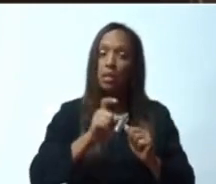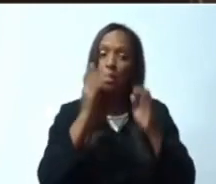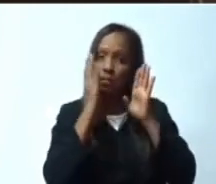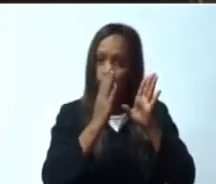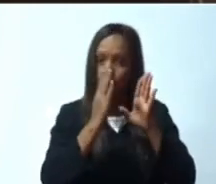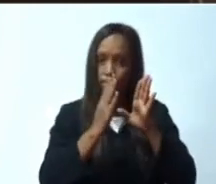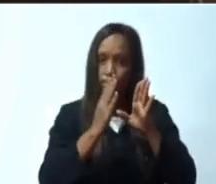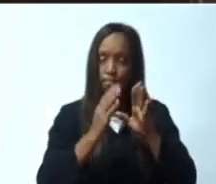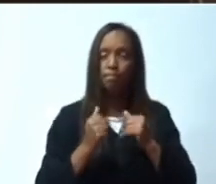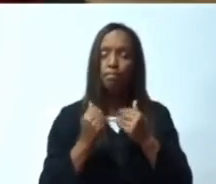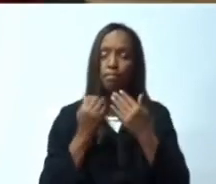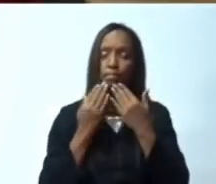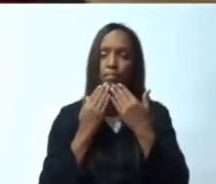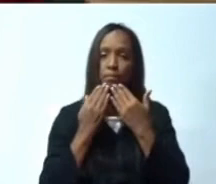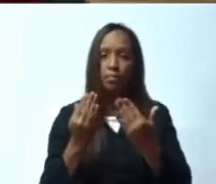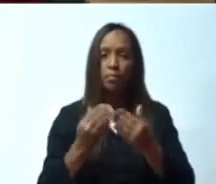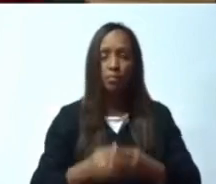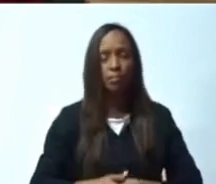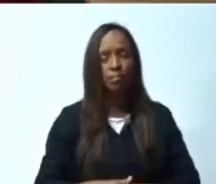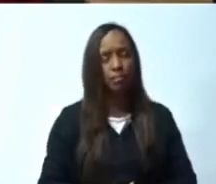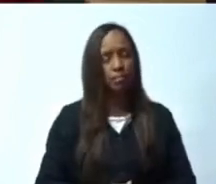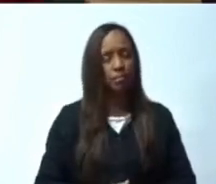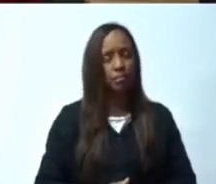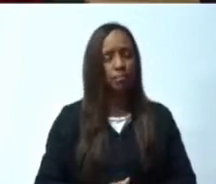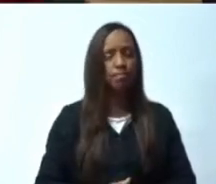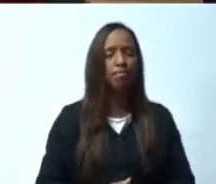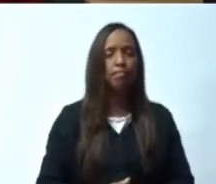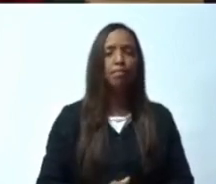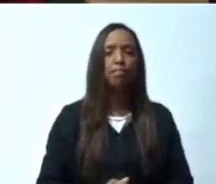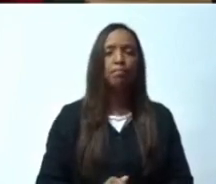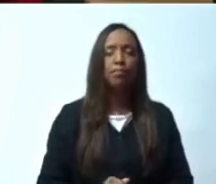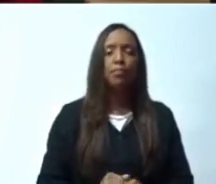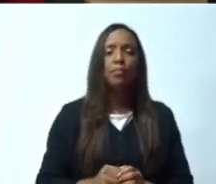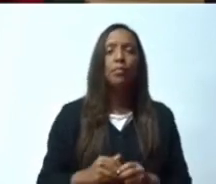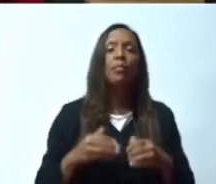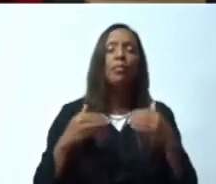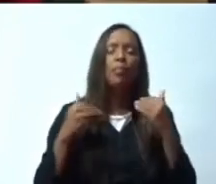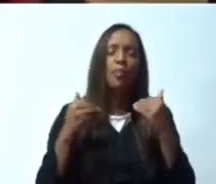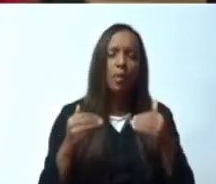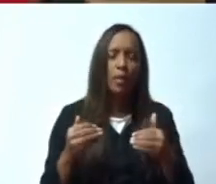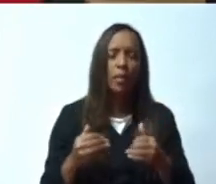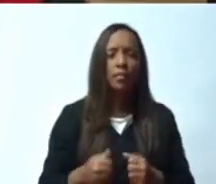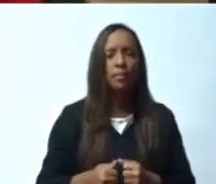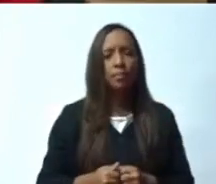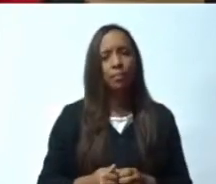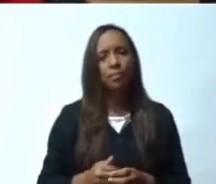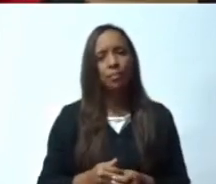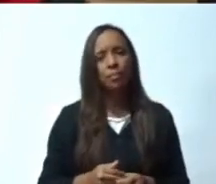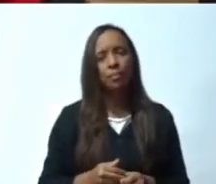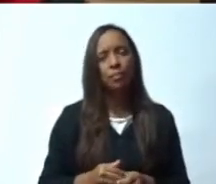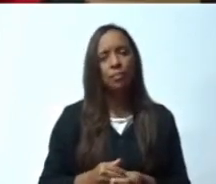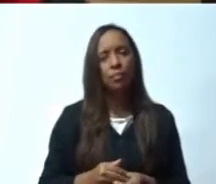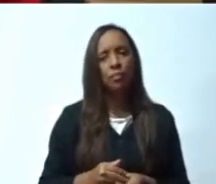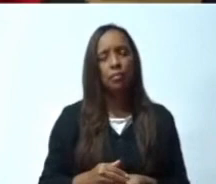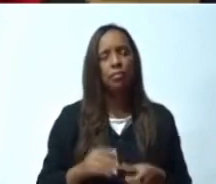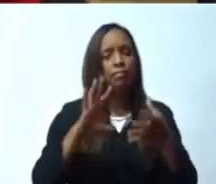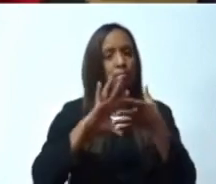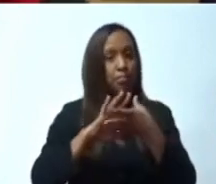Gracias, señor presidente. Decía que, como acaban de escuchar, la historia de vida de